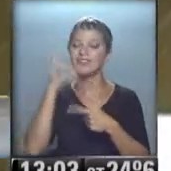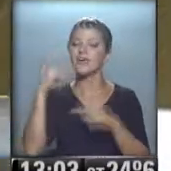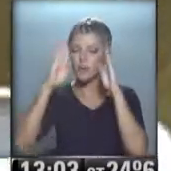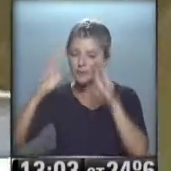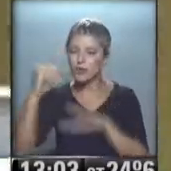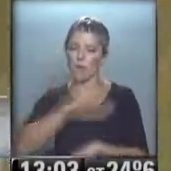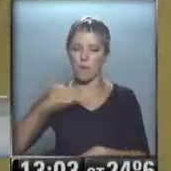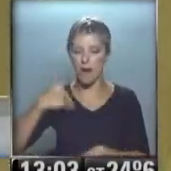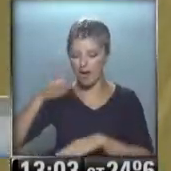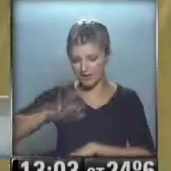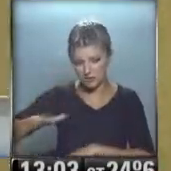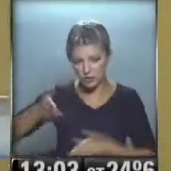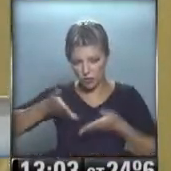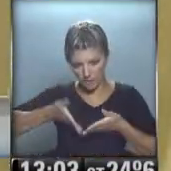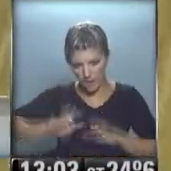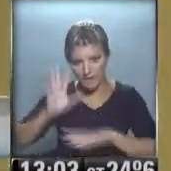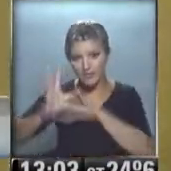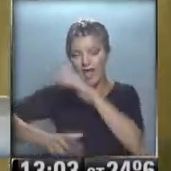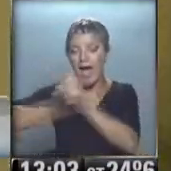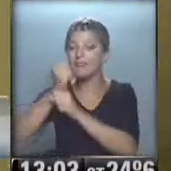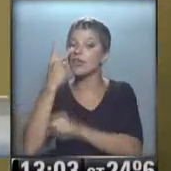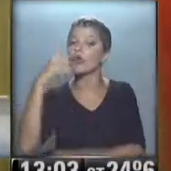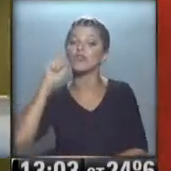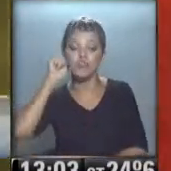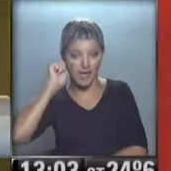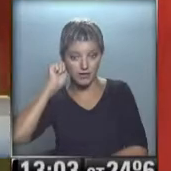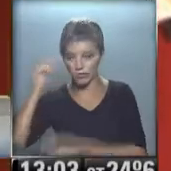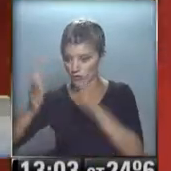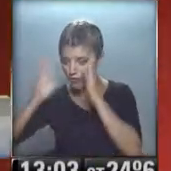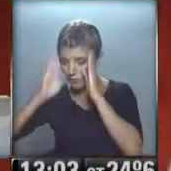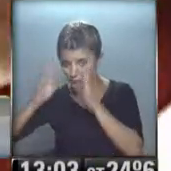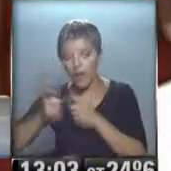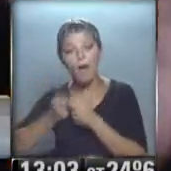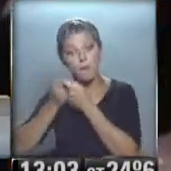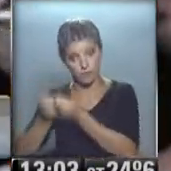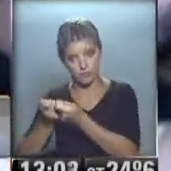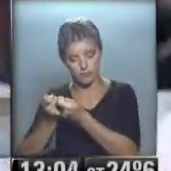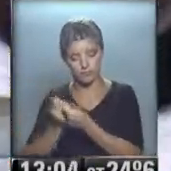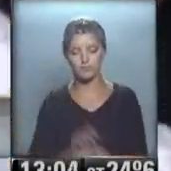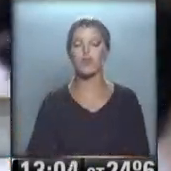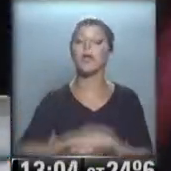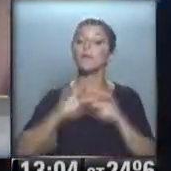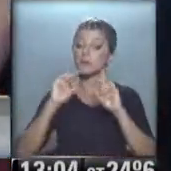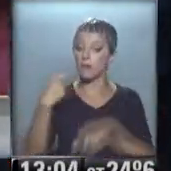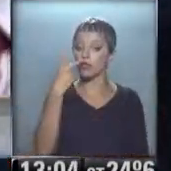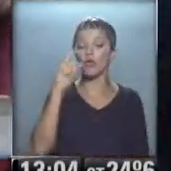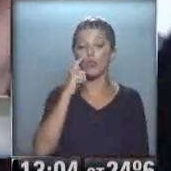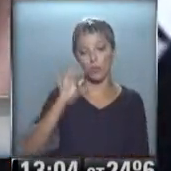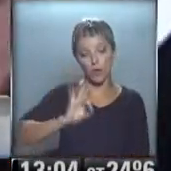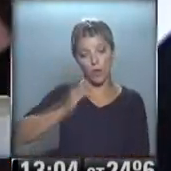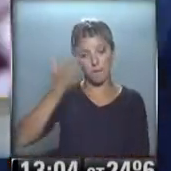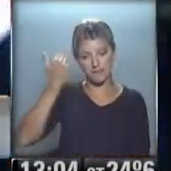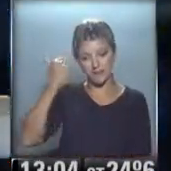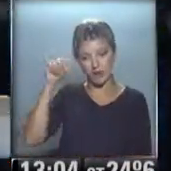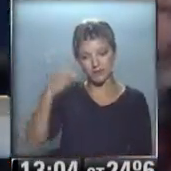el embarazo, el parto y hasta los dos años del bebé. Sin embargo, fue el 2 de junio pasado cuando lanzó la